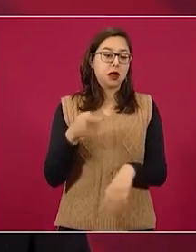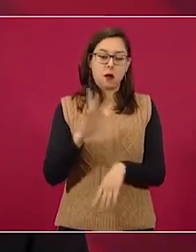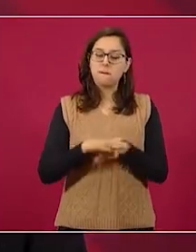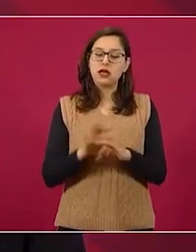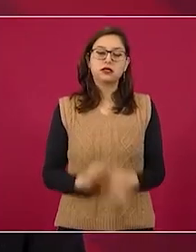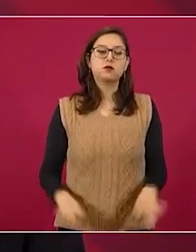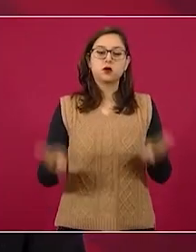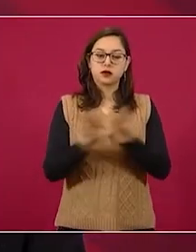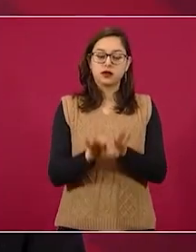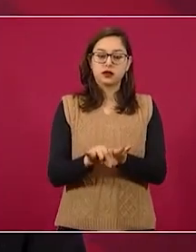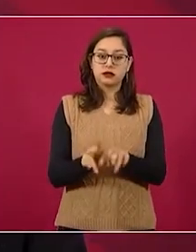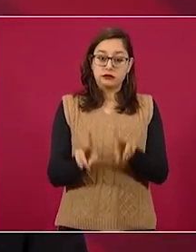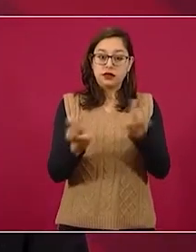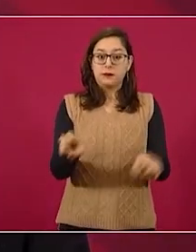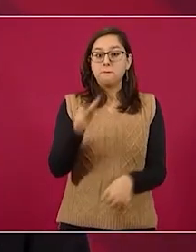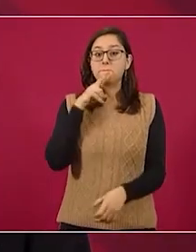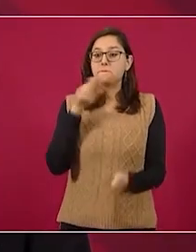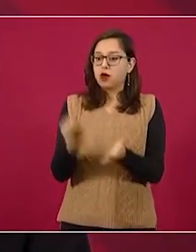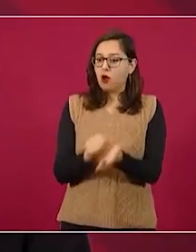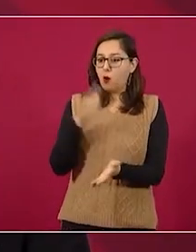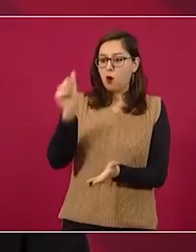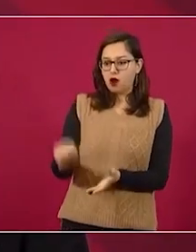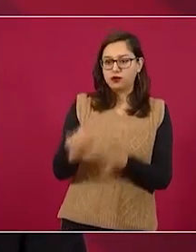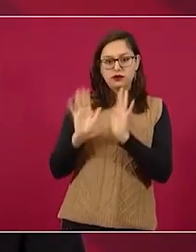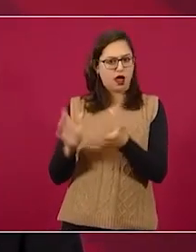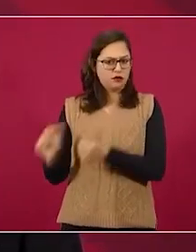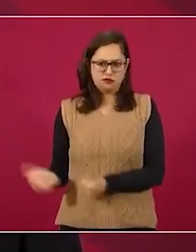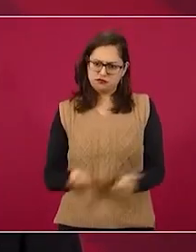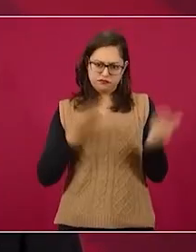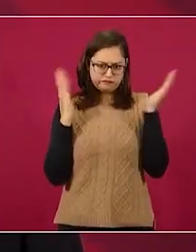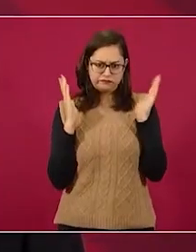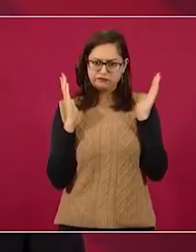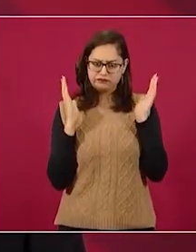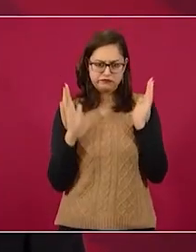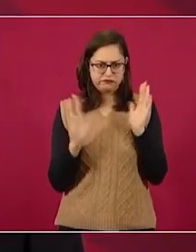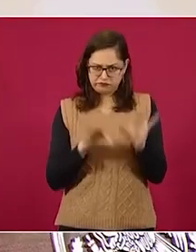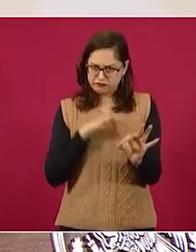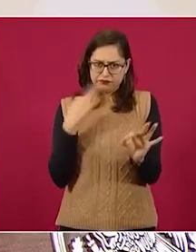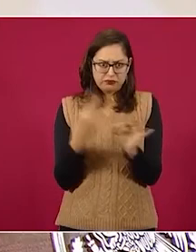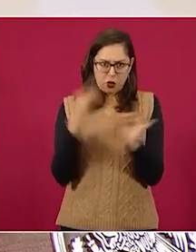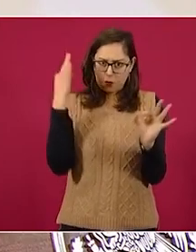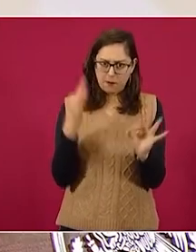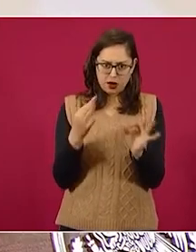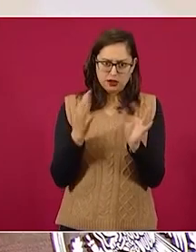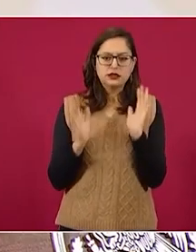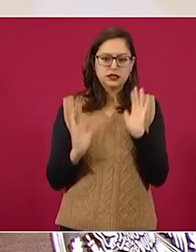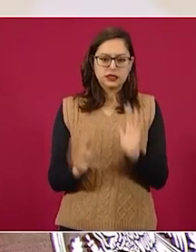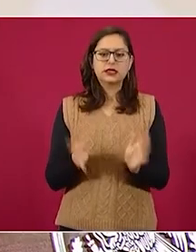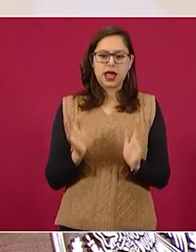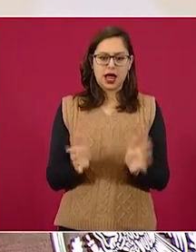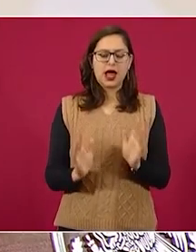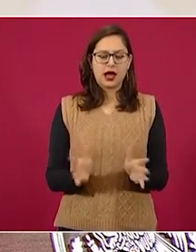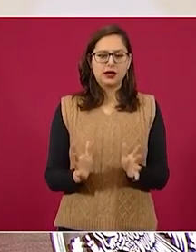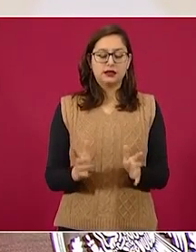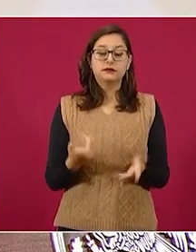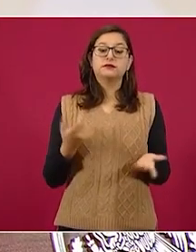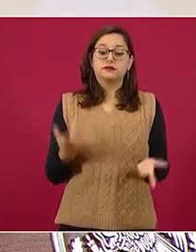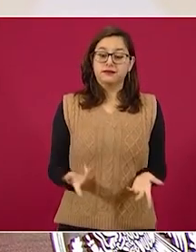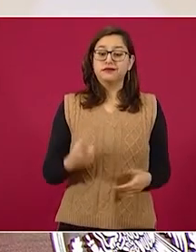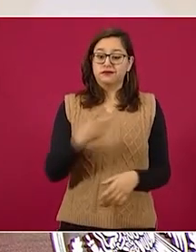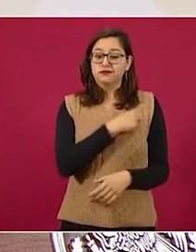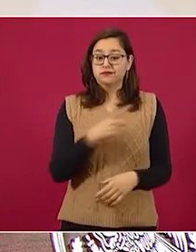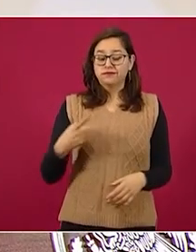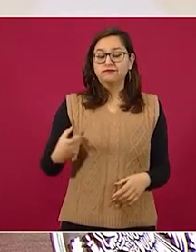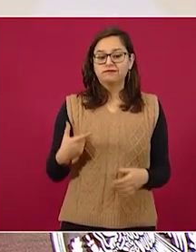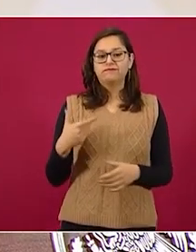mexicano. De todas maneras, hay que revisar de